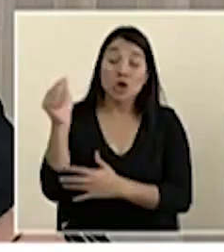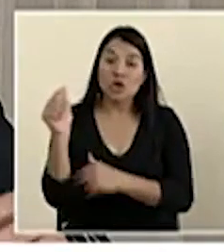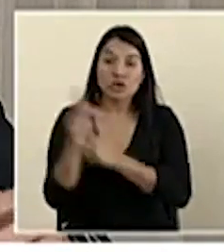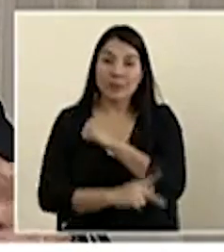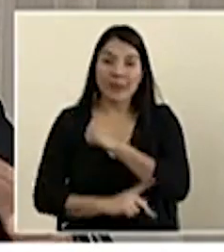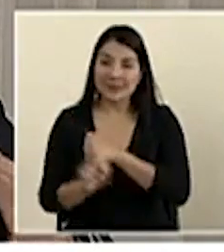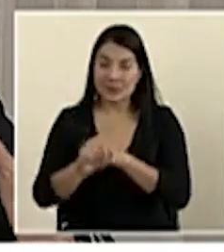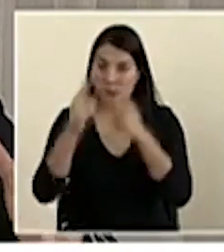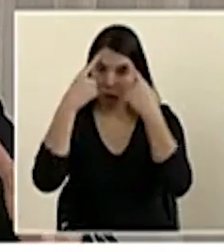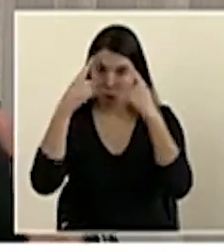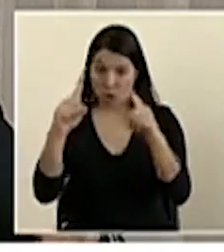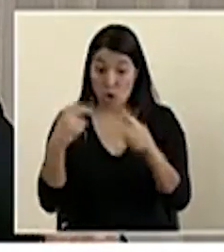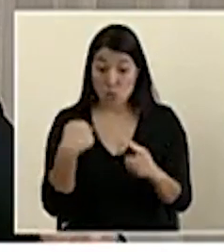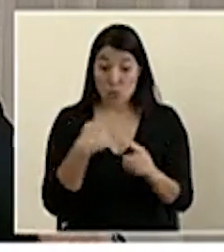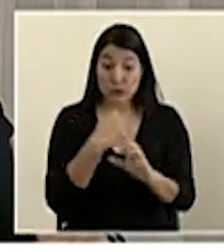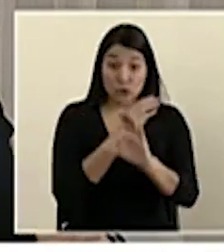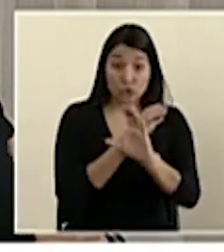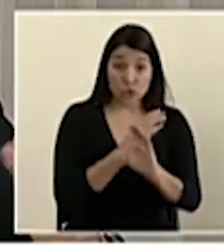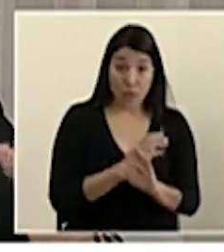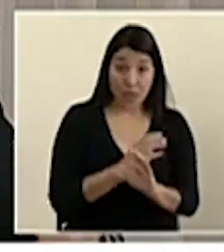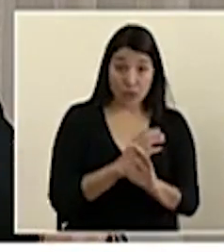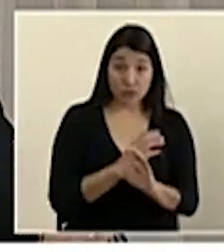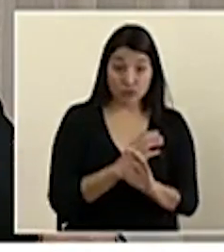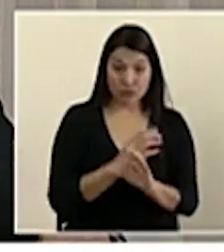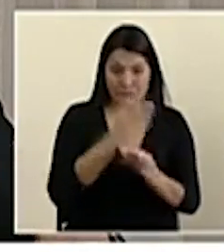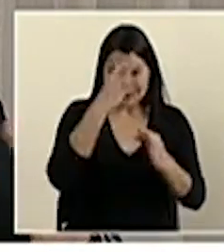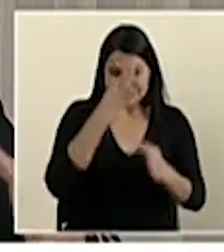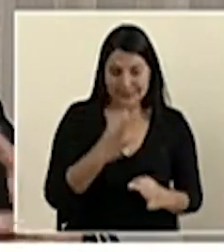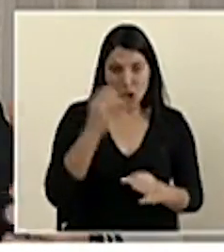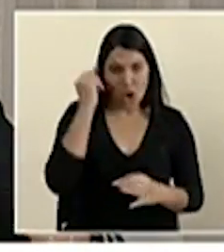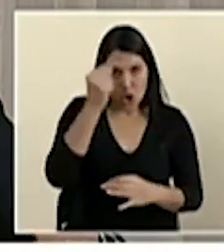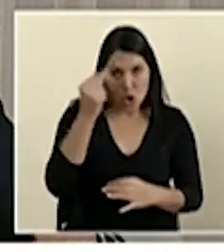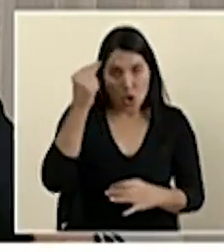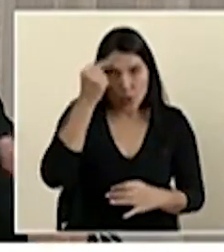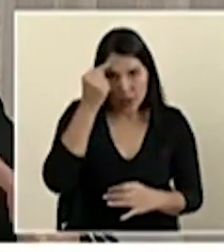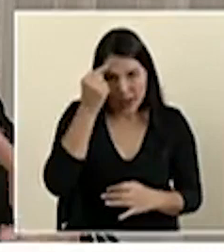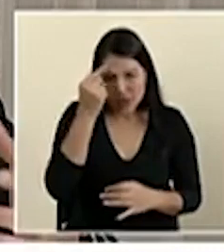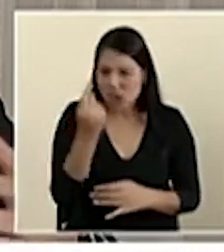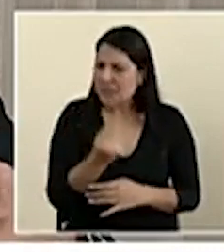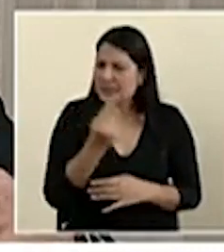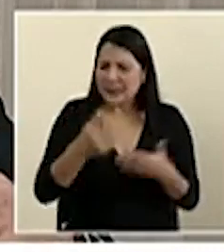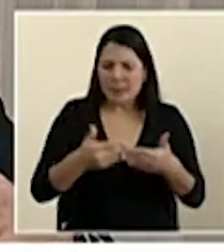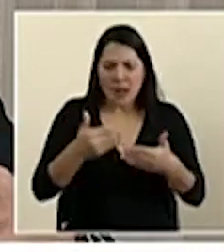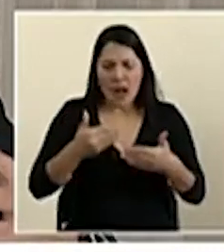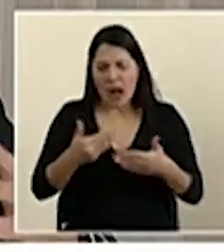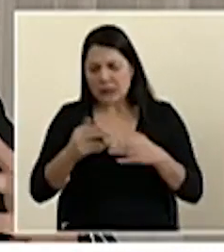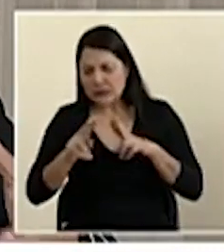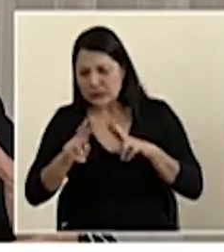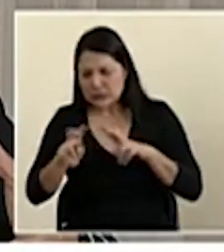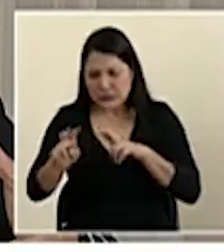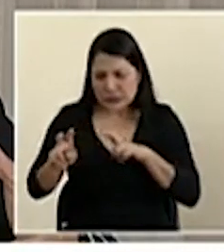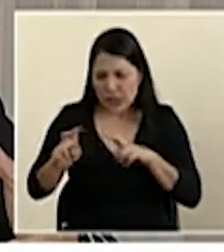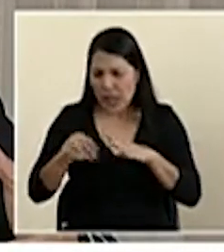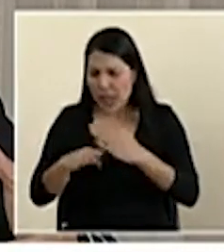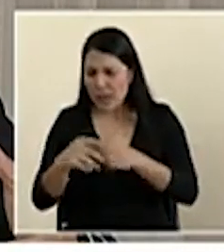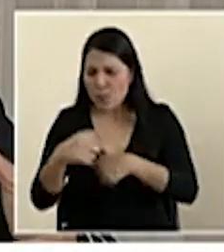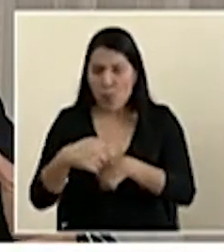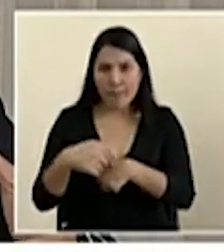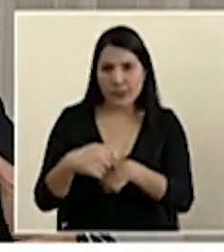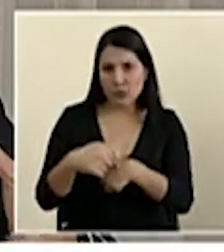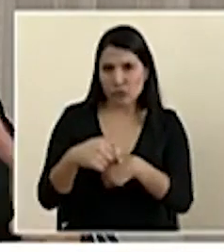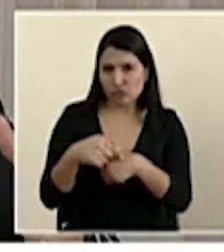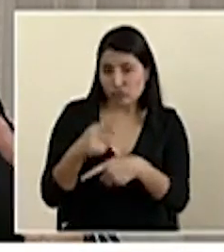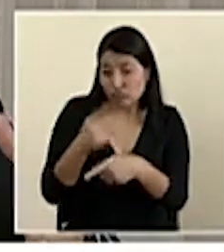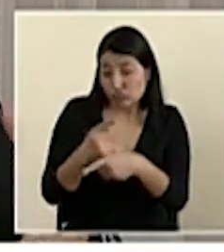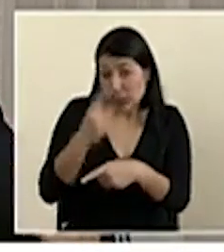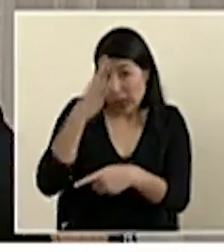logrado. Las medidas que hemos tomado a nivel gubernamental han sido tomadas bien estudiadas en momentos oportunos, considero